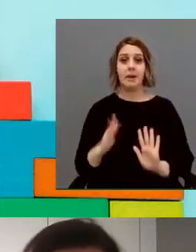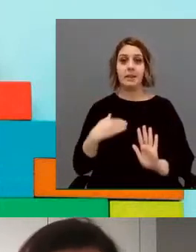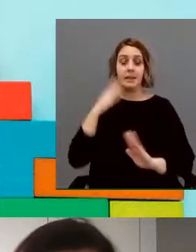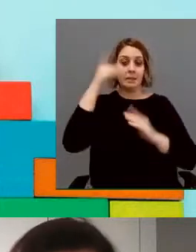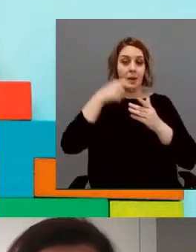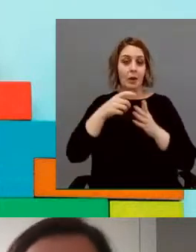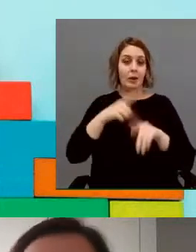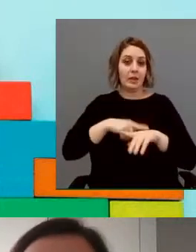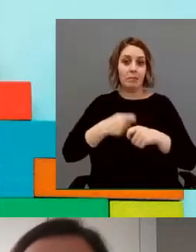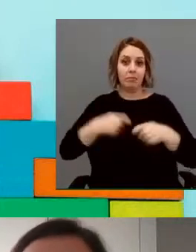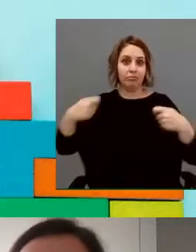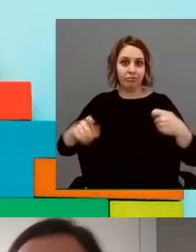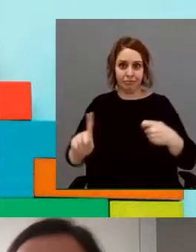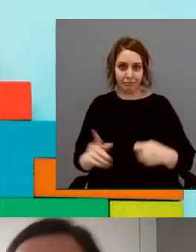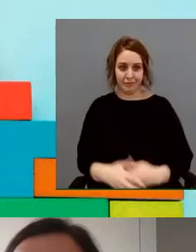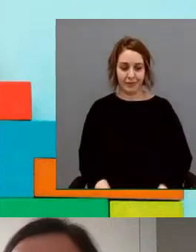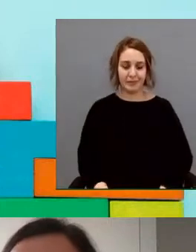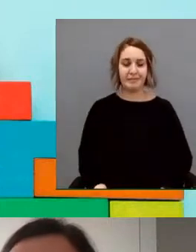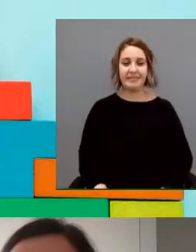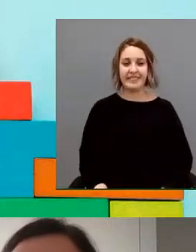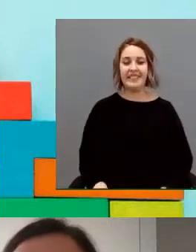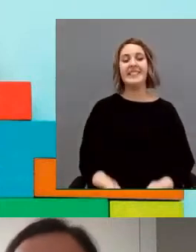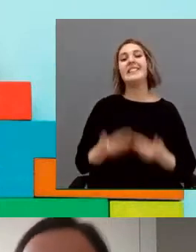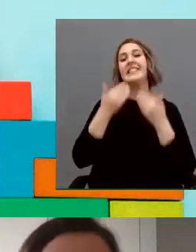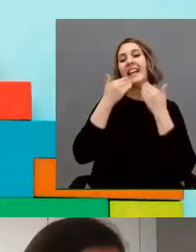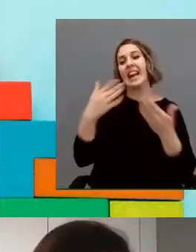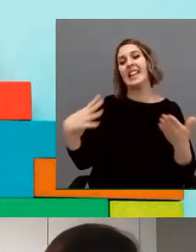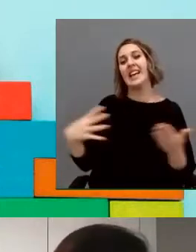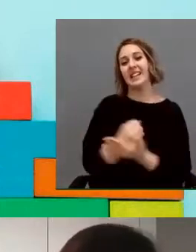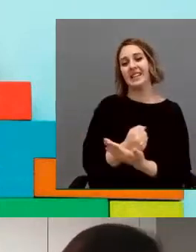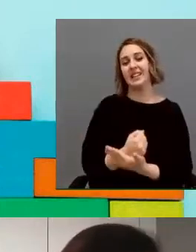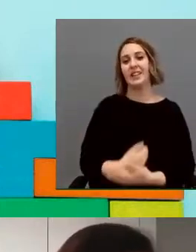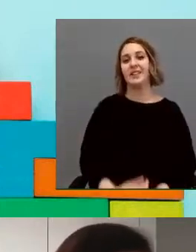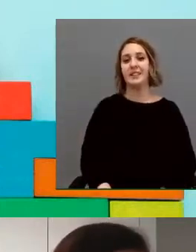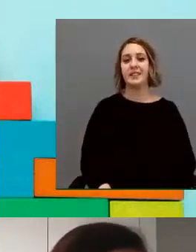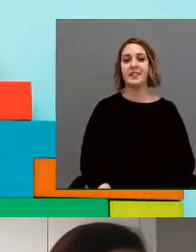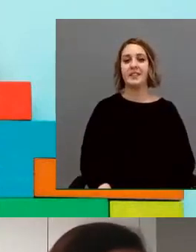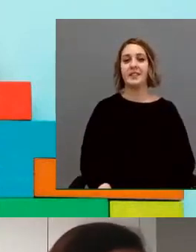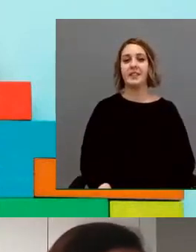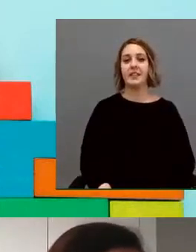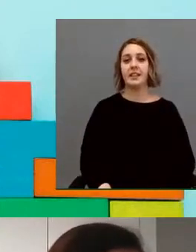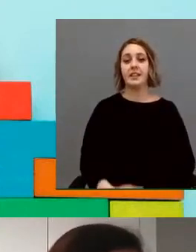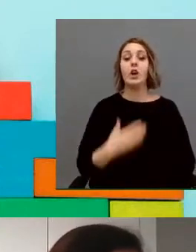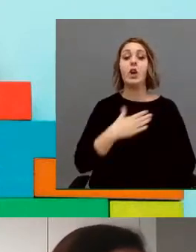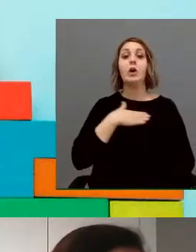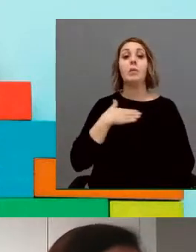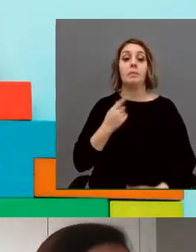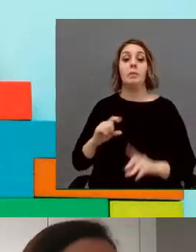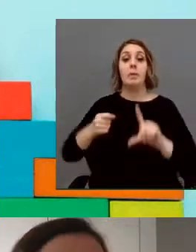tiempo. Pues muchas gracias a todos. Y os dejo mi correo,